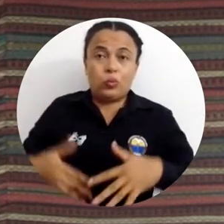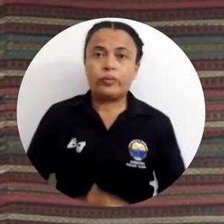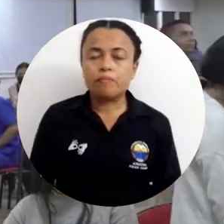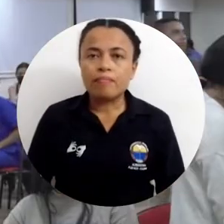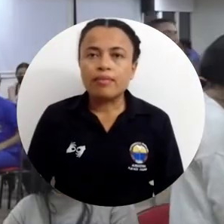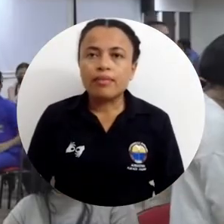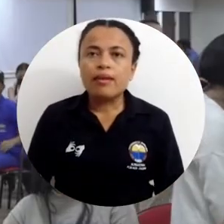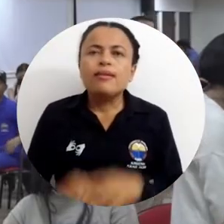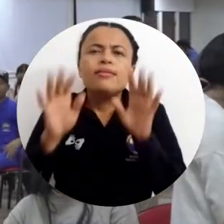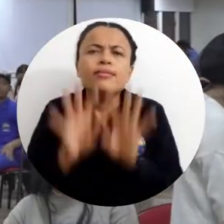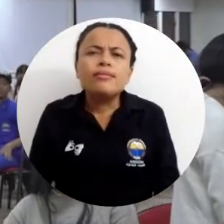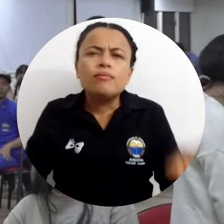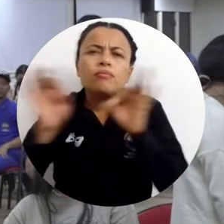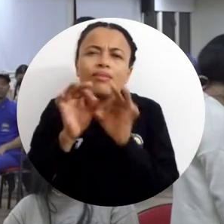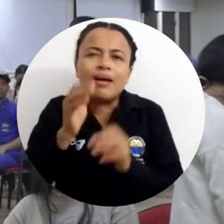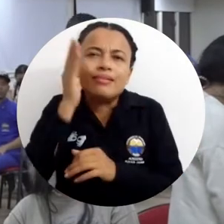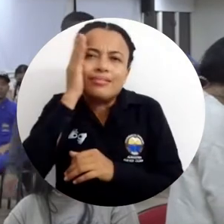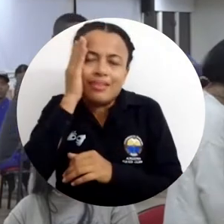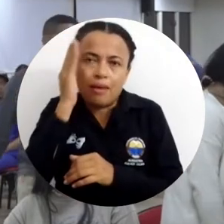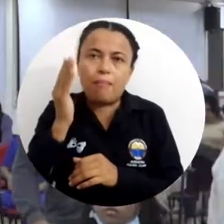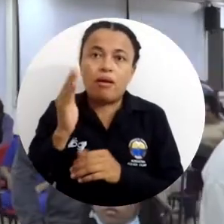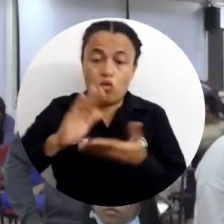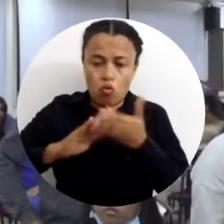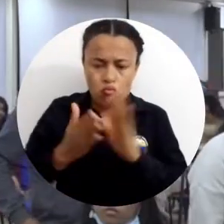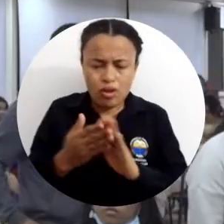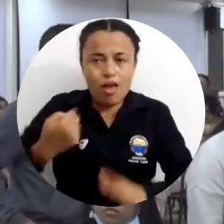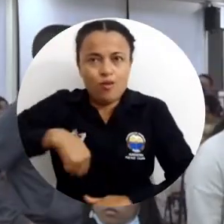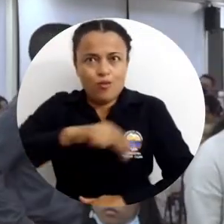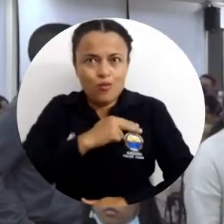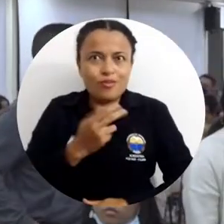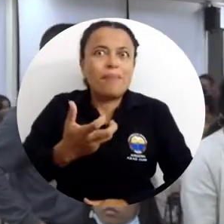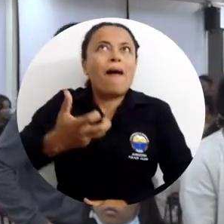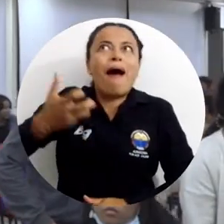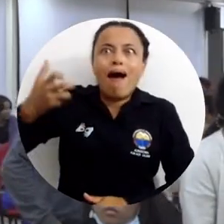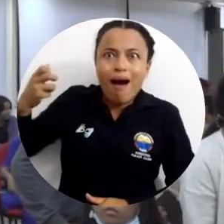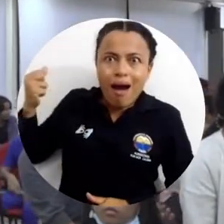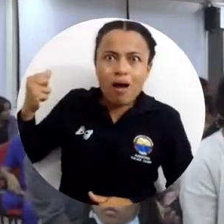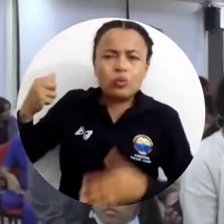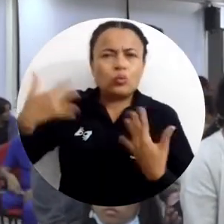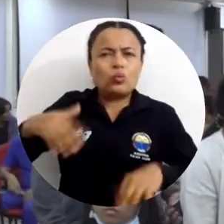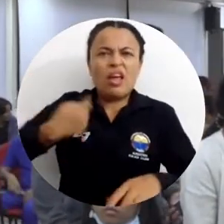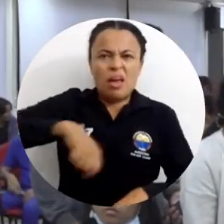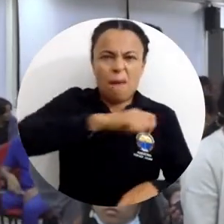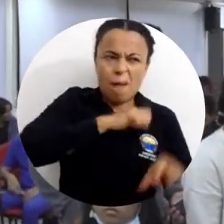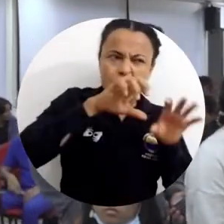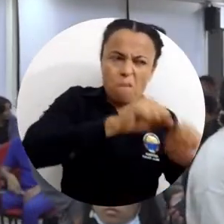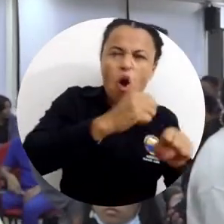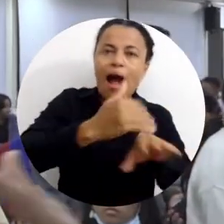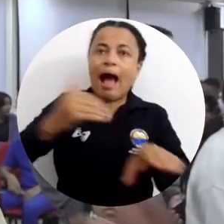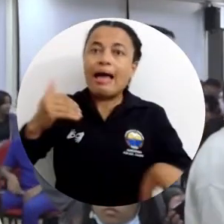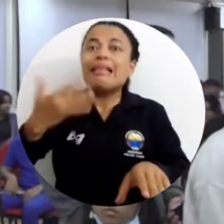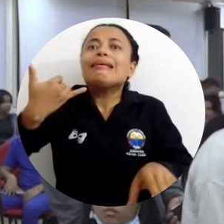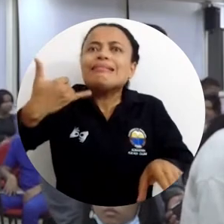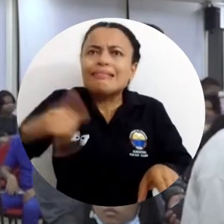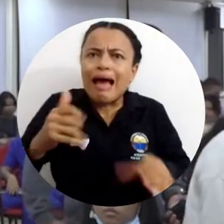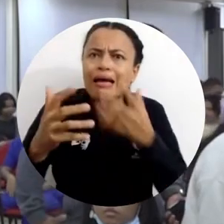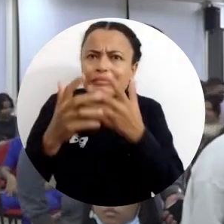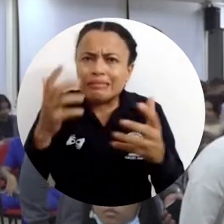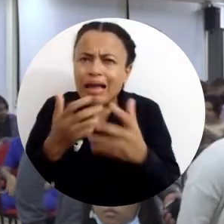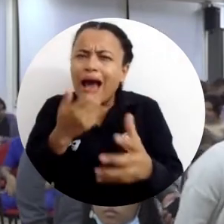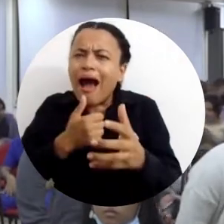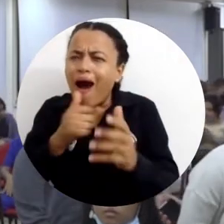ancestrales. Es importante que se sepa que nuestras comunidades prehispánicas ya tenían un sistema